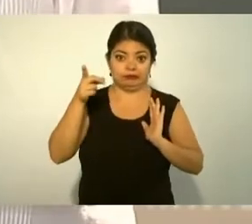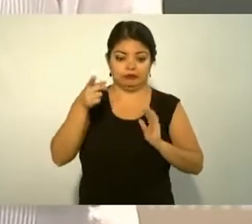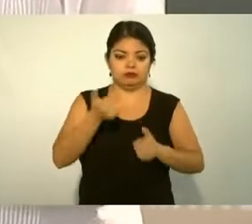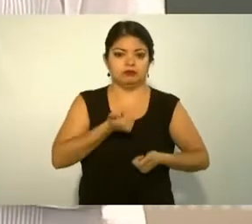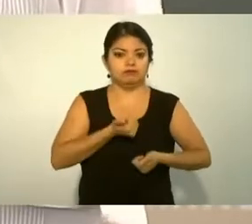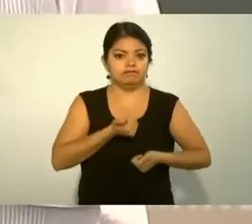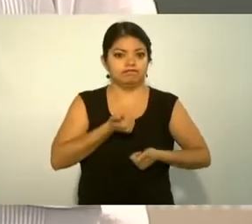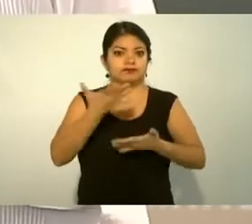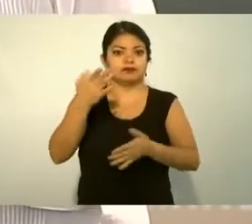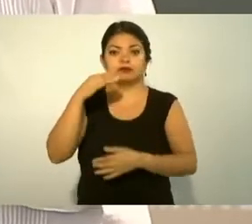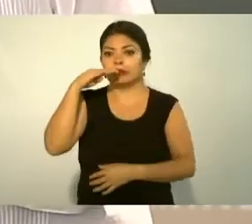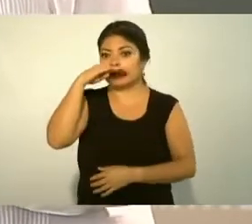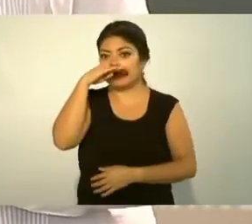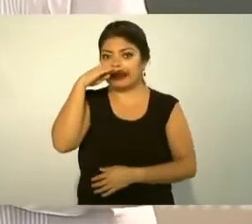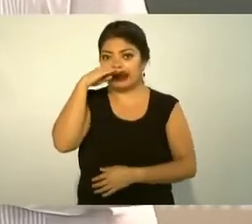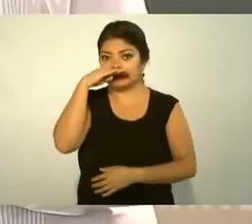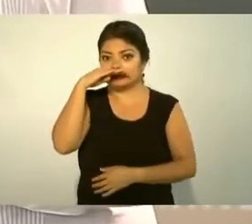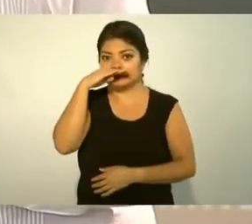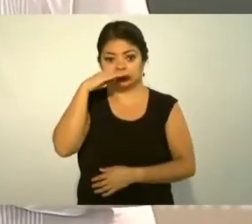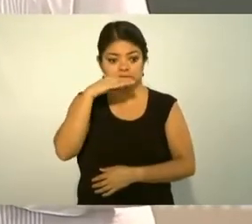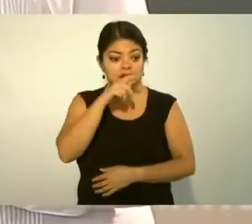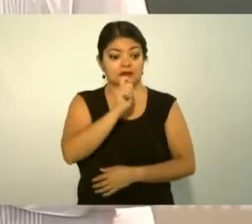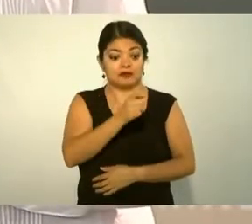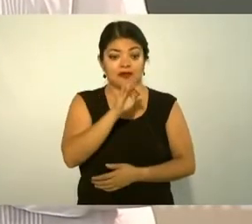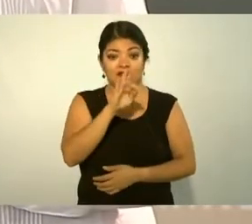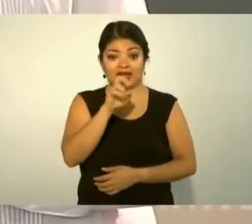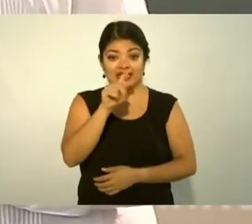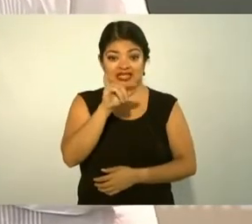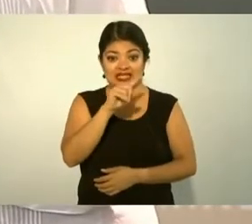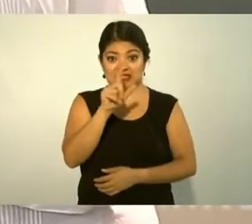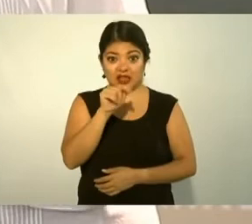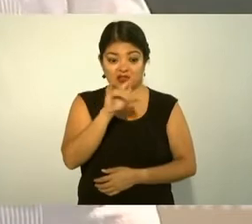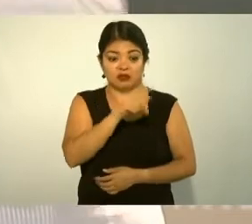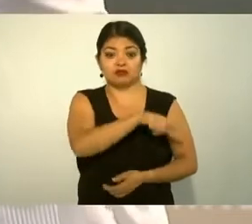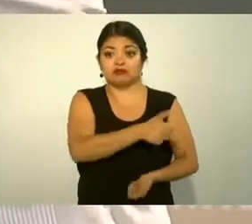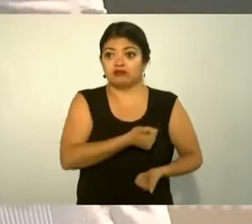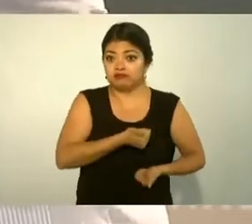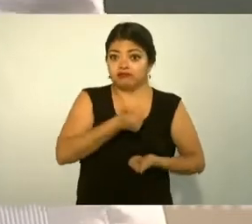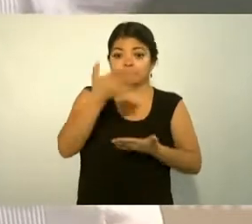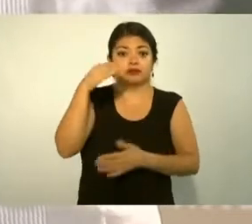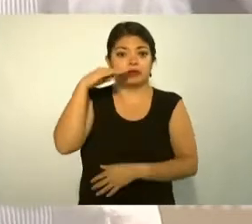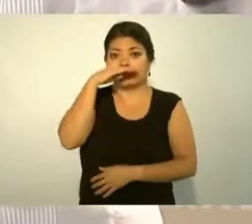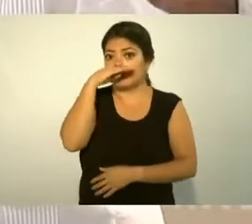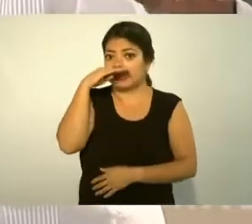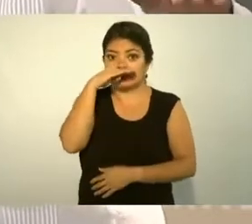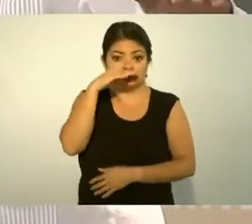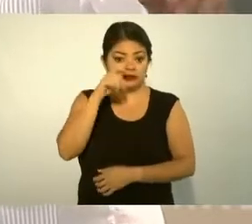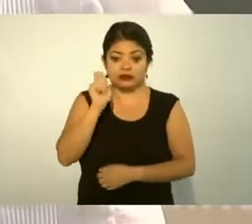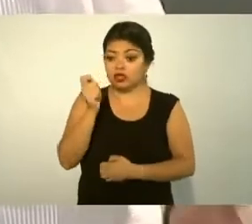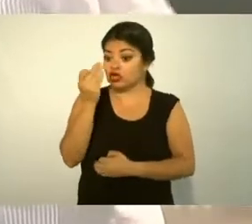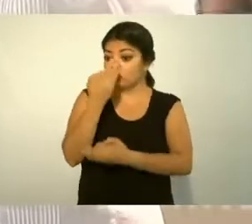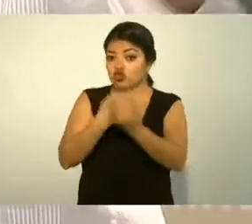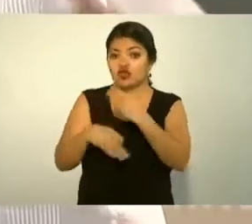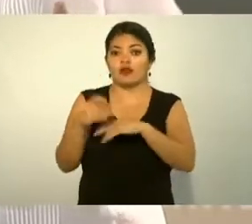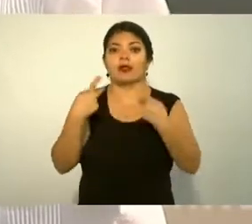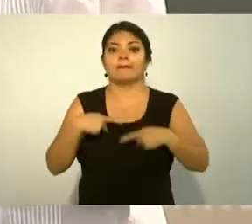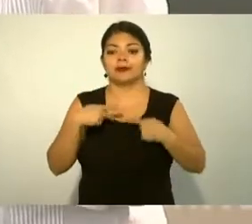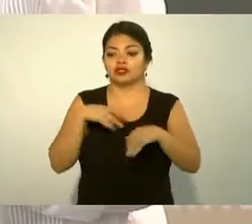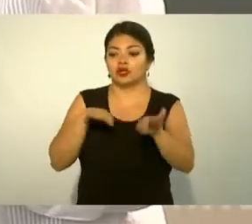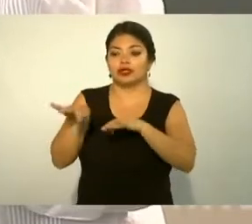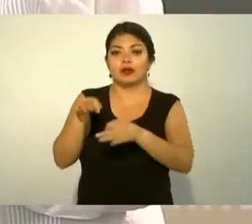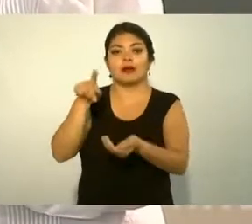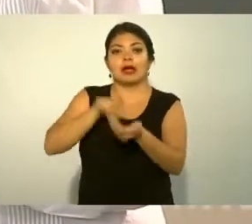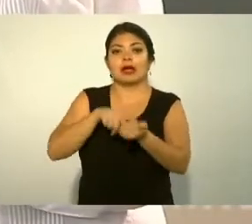gratuita todo el fertilizante a los productores es decir a todos los productores ese programa